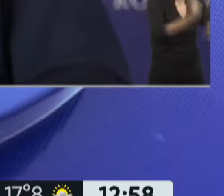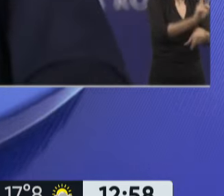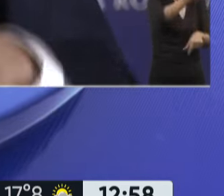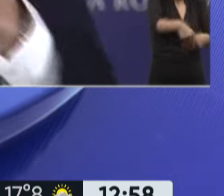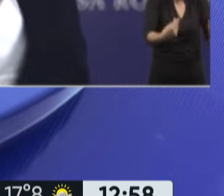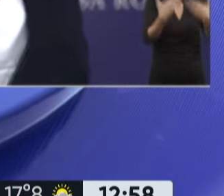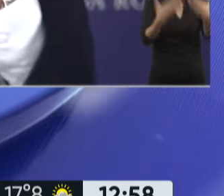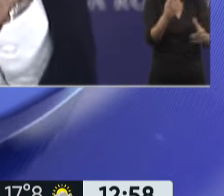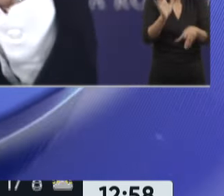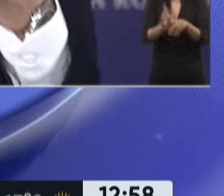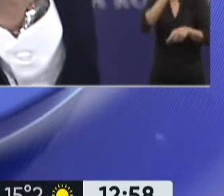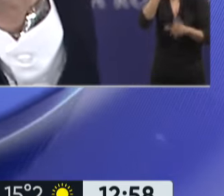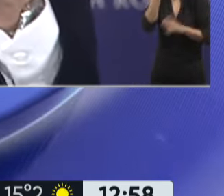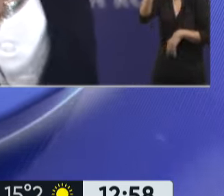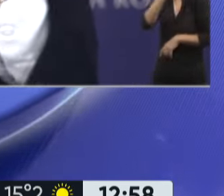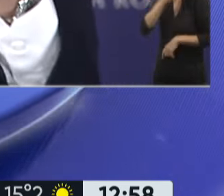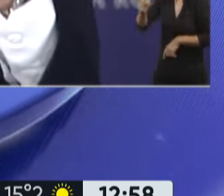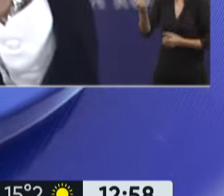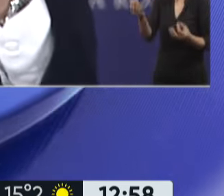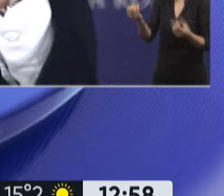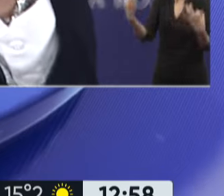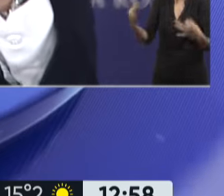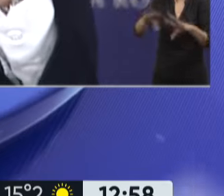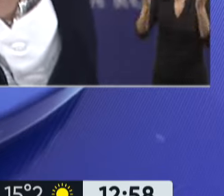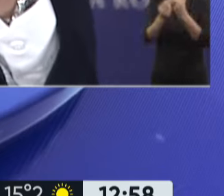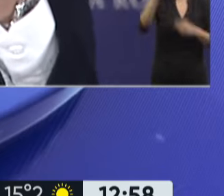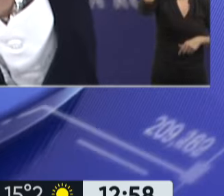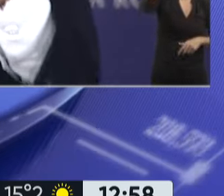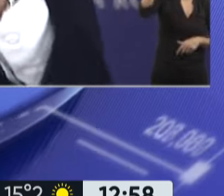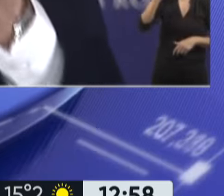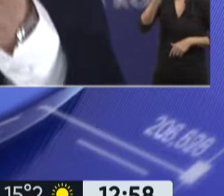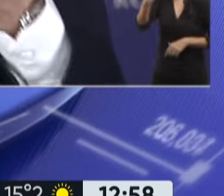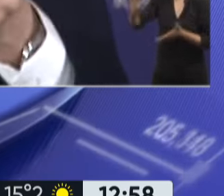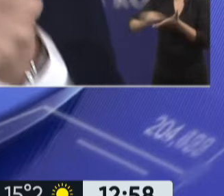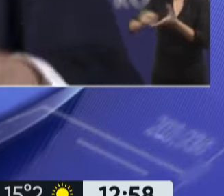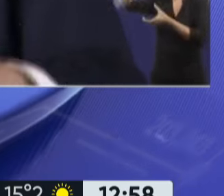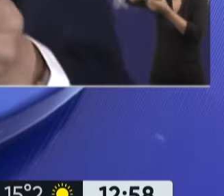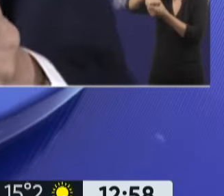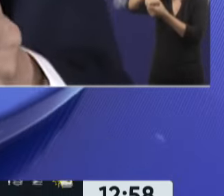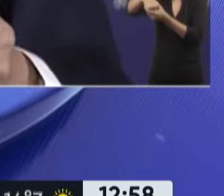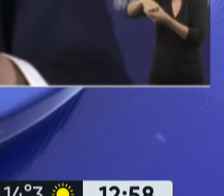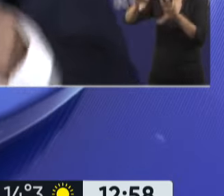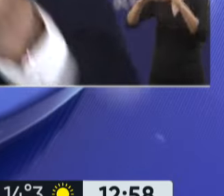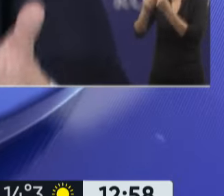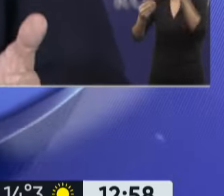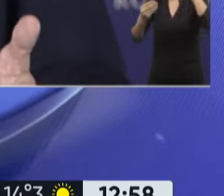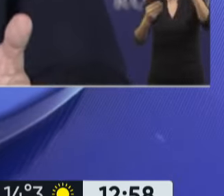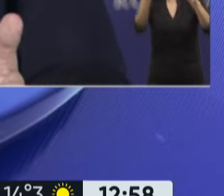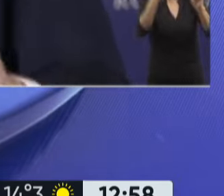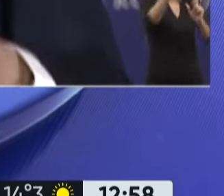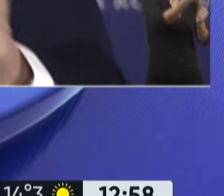trabajo. Racing, que funciona muy bien, tiene 850 empleados. Pero hay muchos clubes que